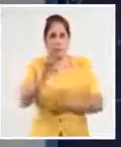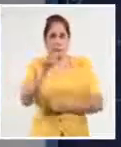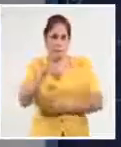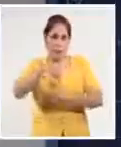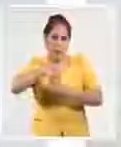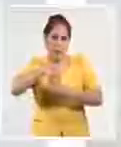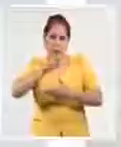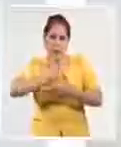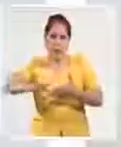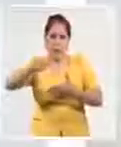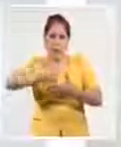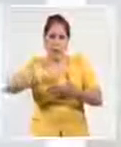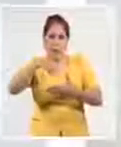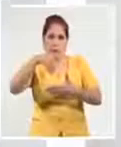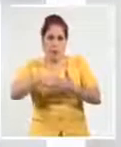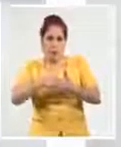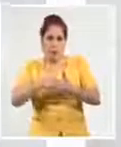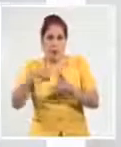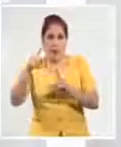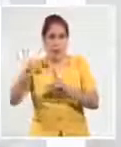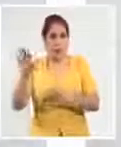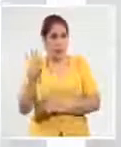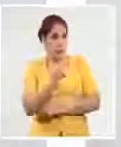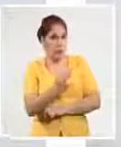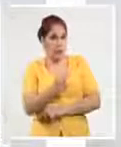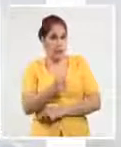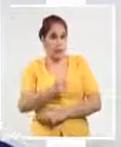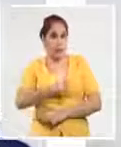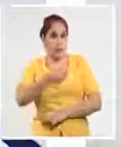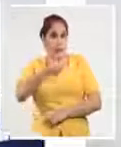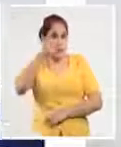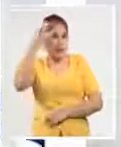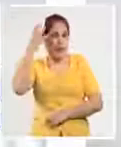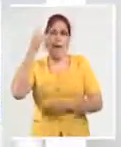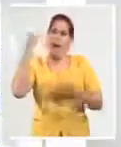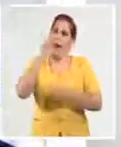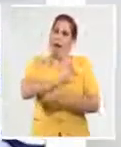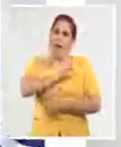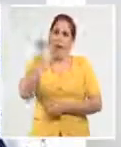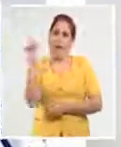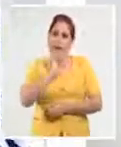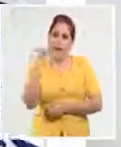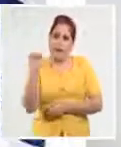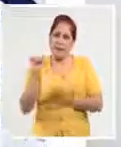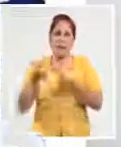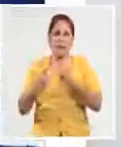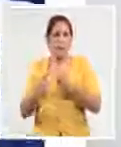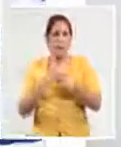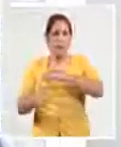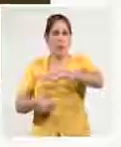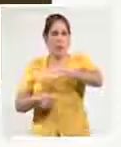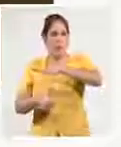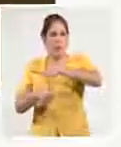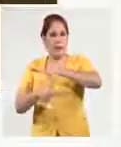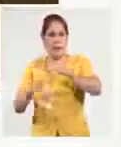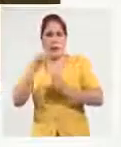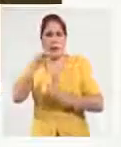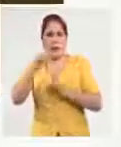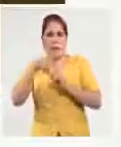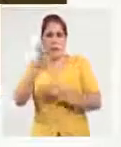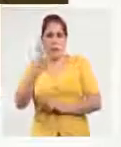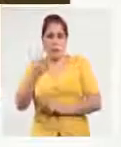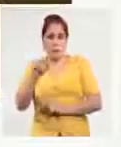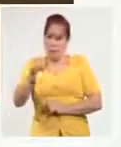recientes elecciones. En la red social, el jefe de Estado le deseó éxitos en su gestión a la mandataria barbadense y reiteró la